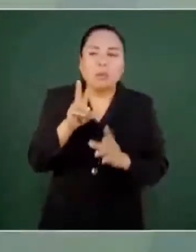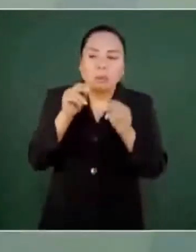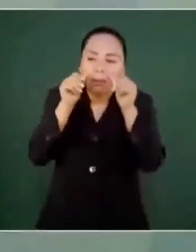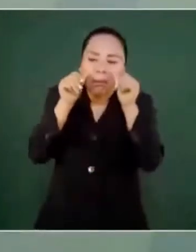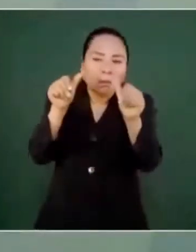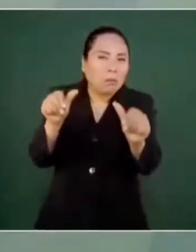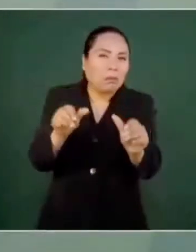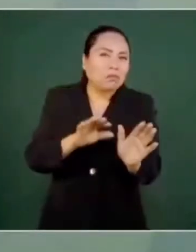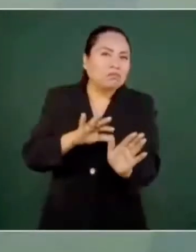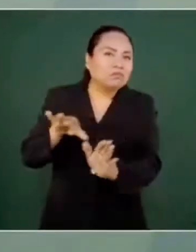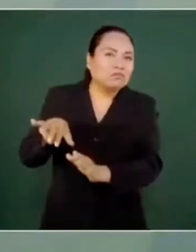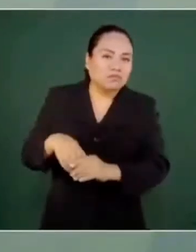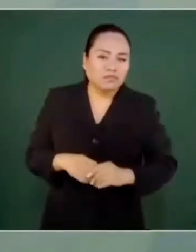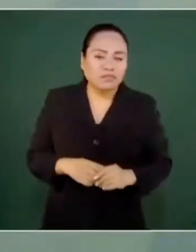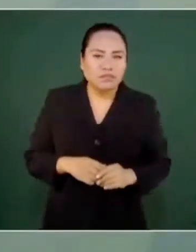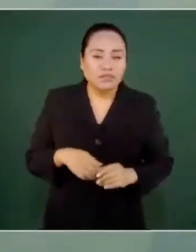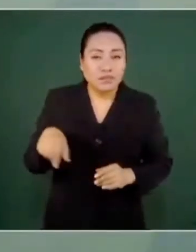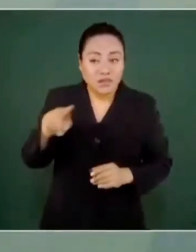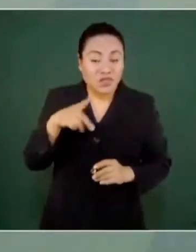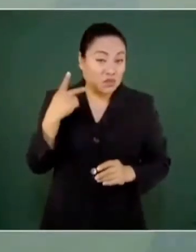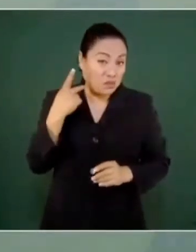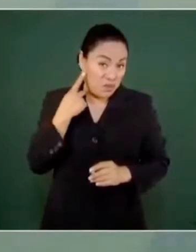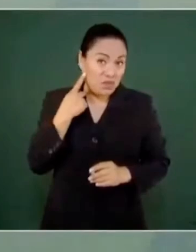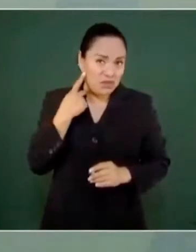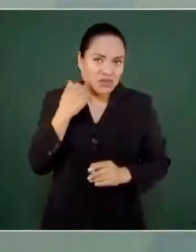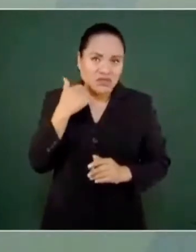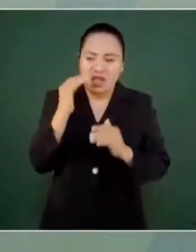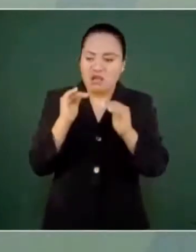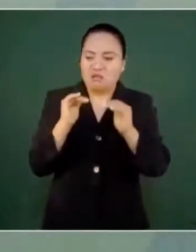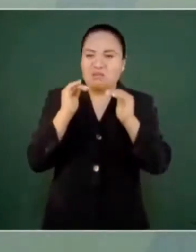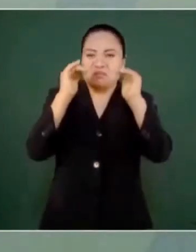por los de arriba.